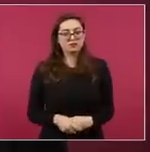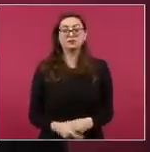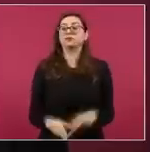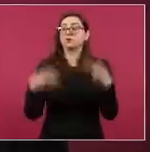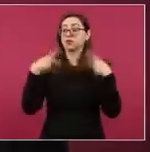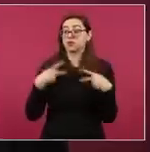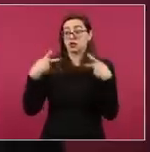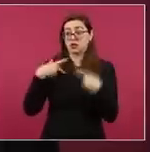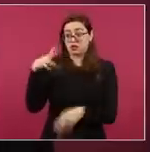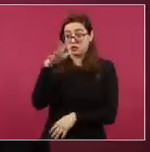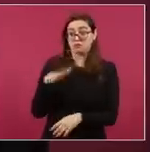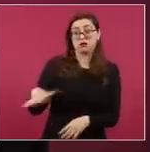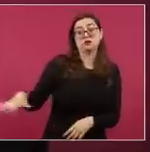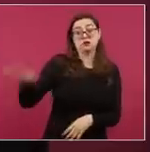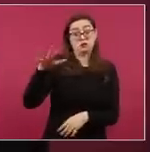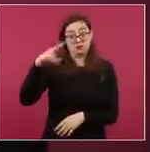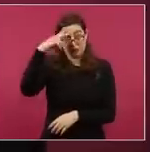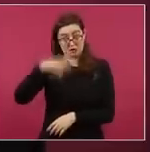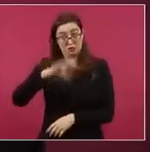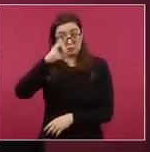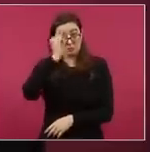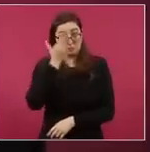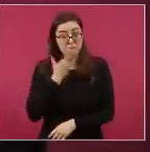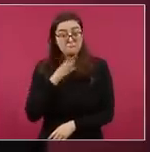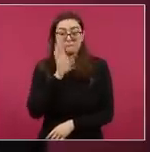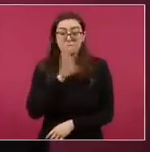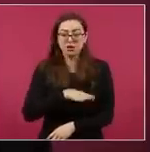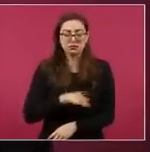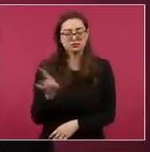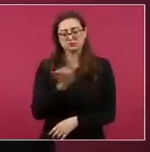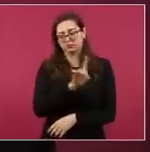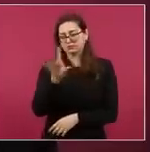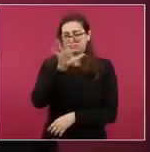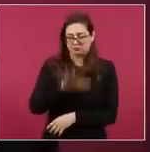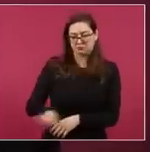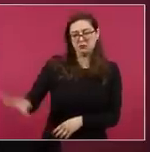aunque los intelectuales orgánicos digan que no es así.